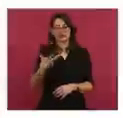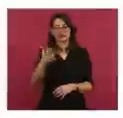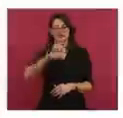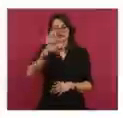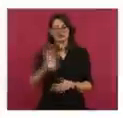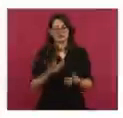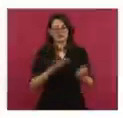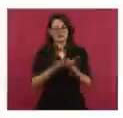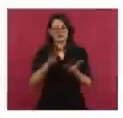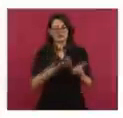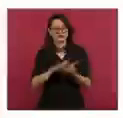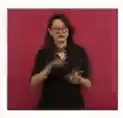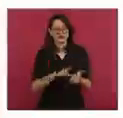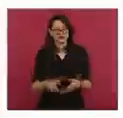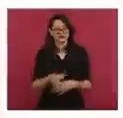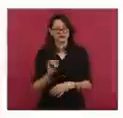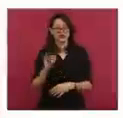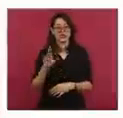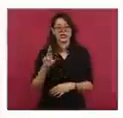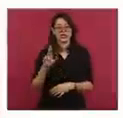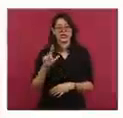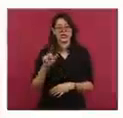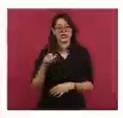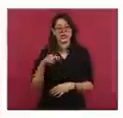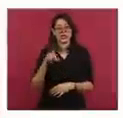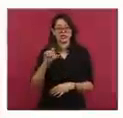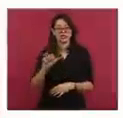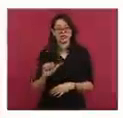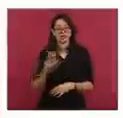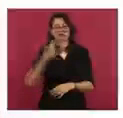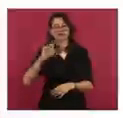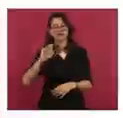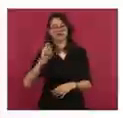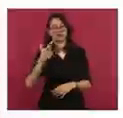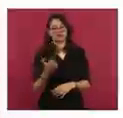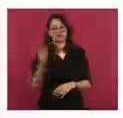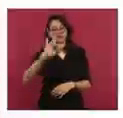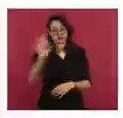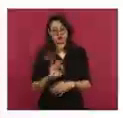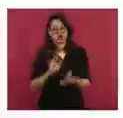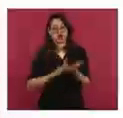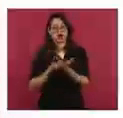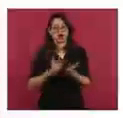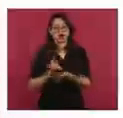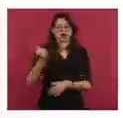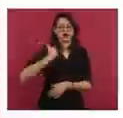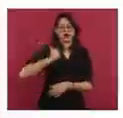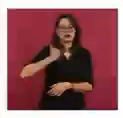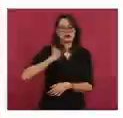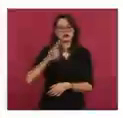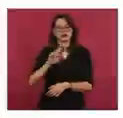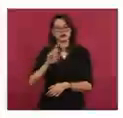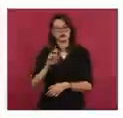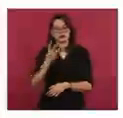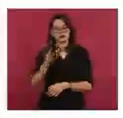Baratkar, de Irlanda, tiene un 37% de aprobación. Justin Trudeau, de Canadá, el 34% de aprobación.